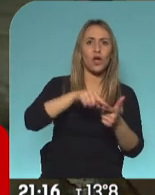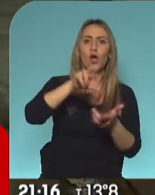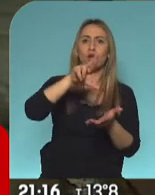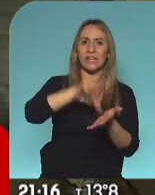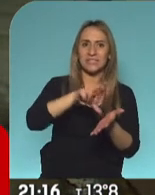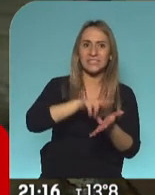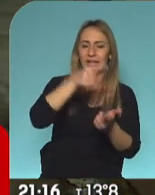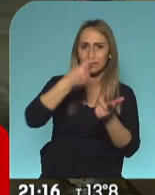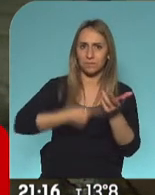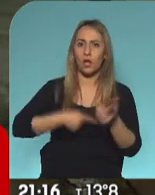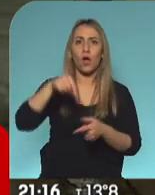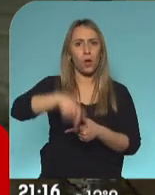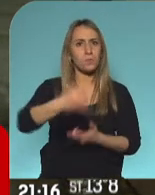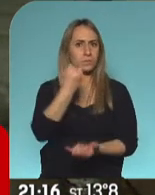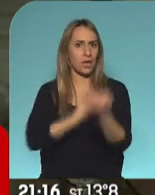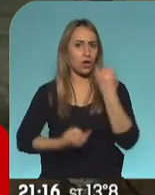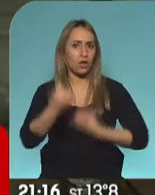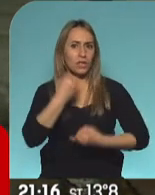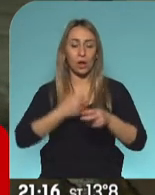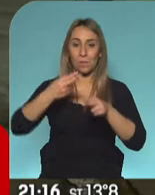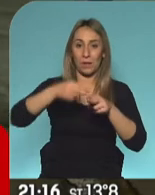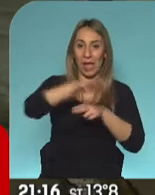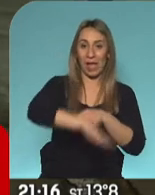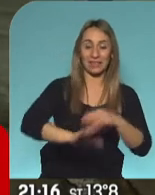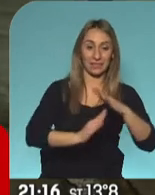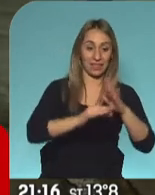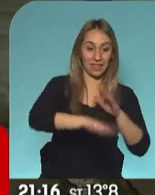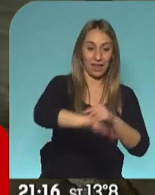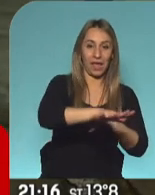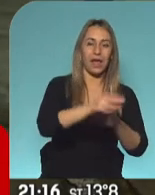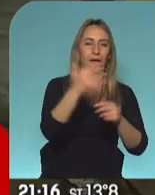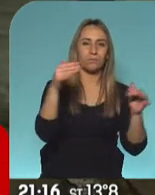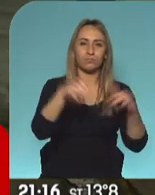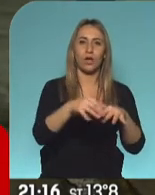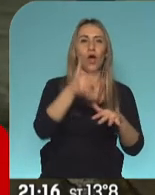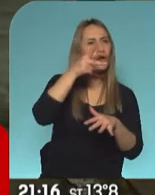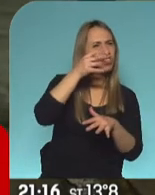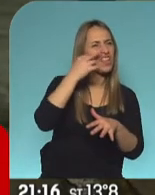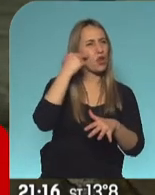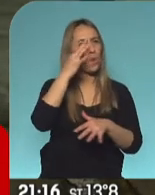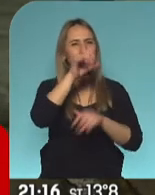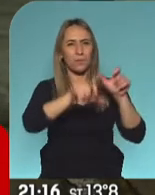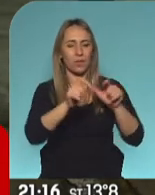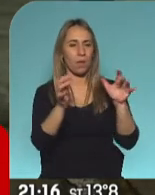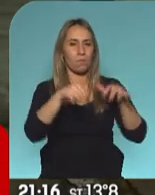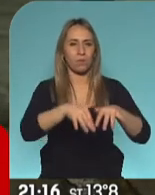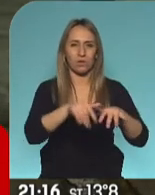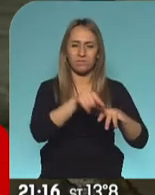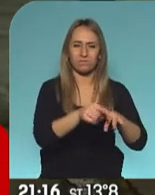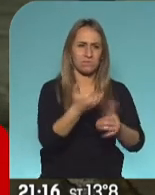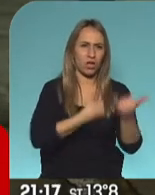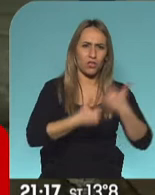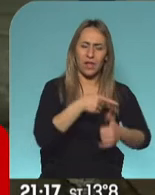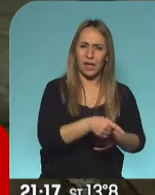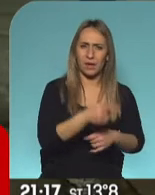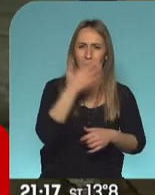me contaron que en la plaza central acá había entre 80 y 90 personas, y entonces después yo estuve viendo un